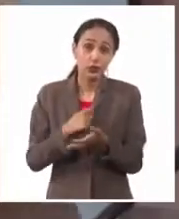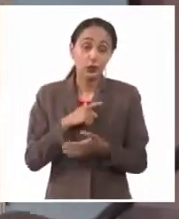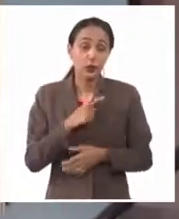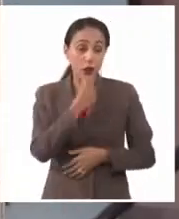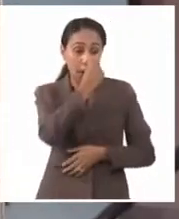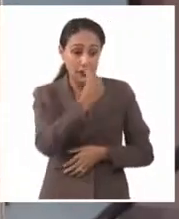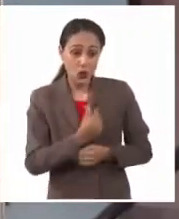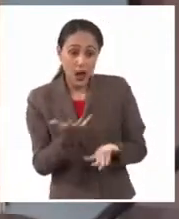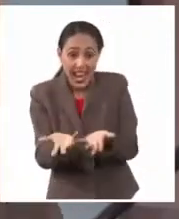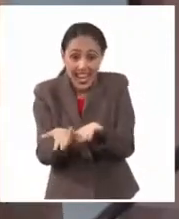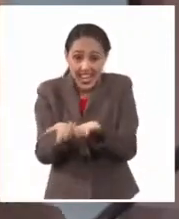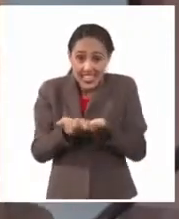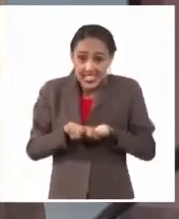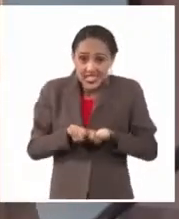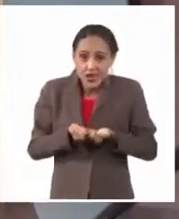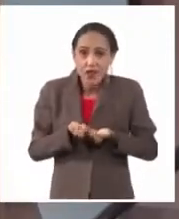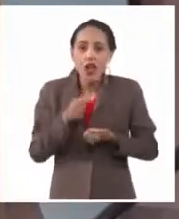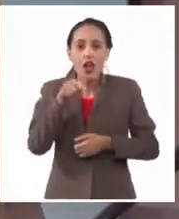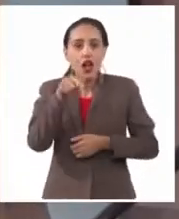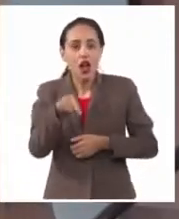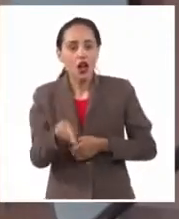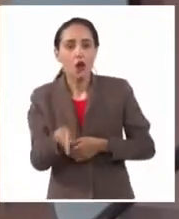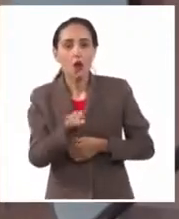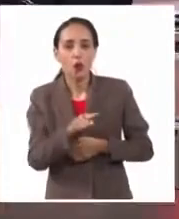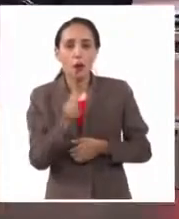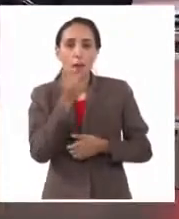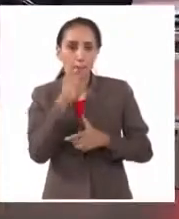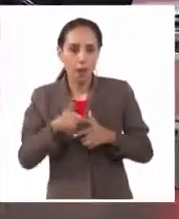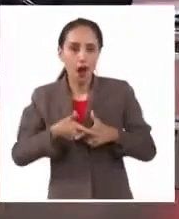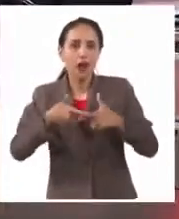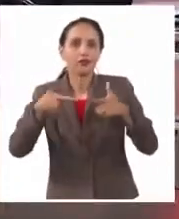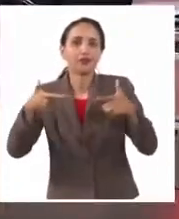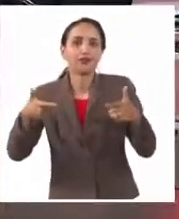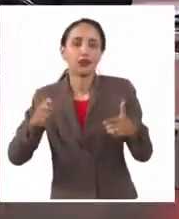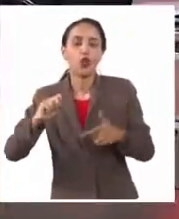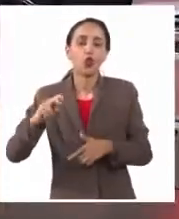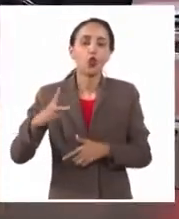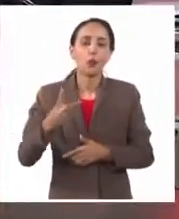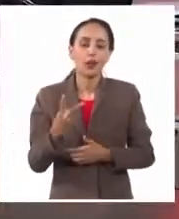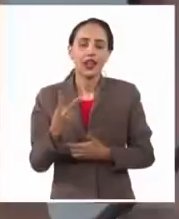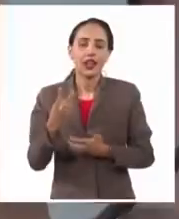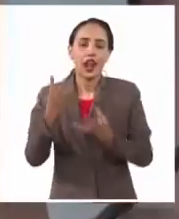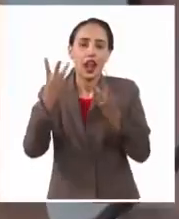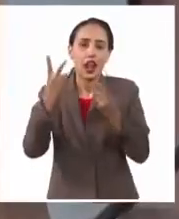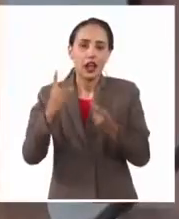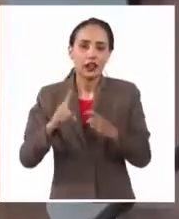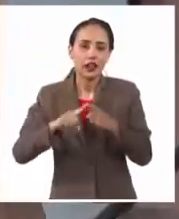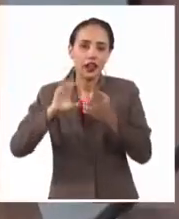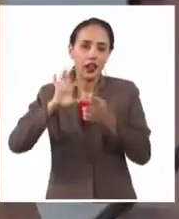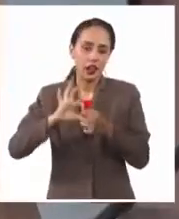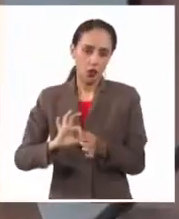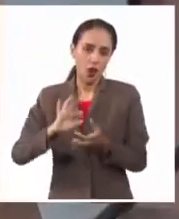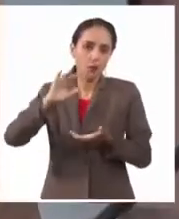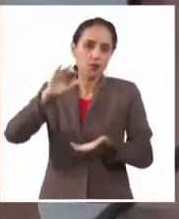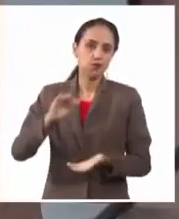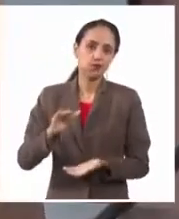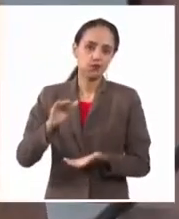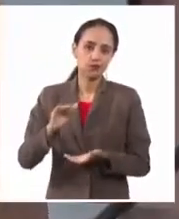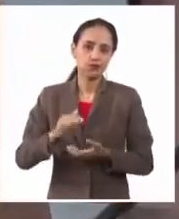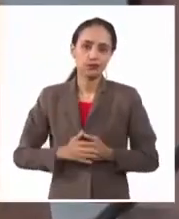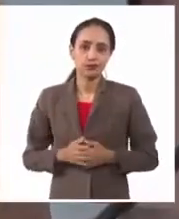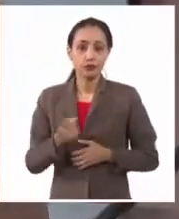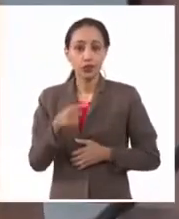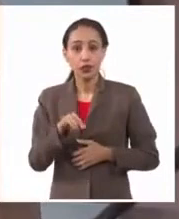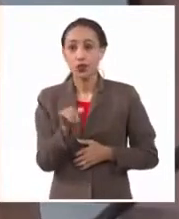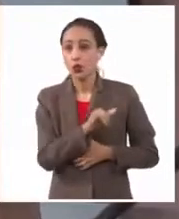recibe, ahora extiende en su capacidad de peso. Se duplica la capacidad de peso. Eso también lo